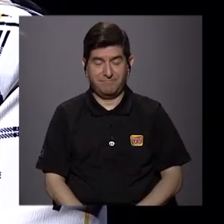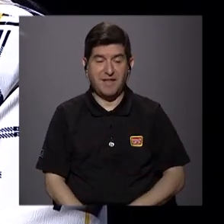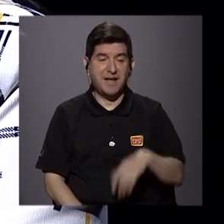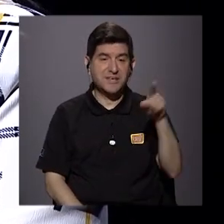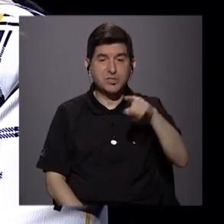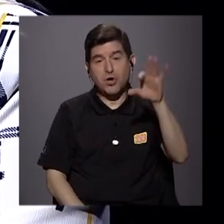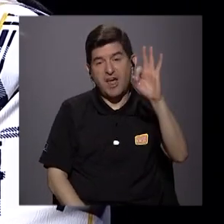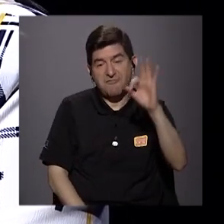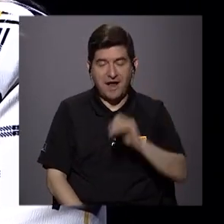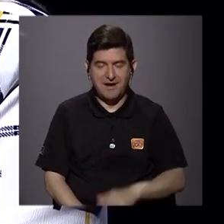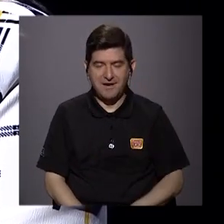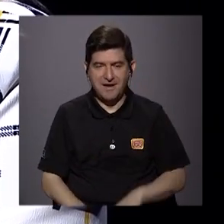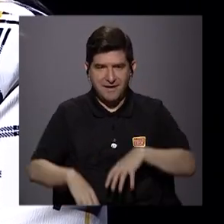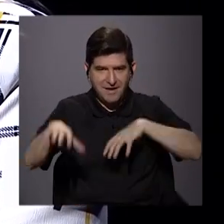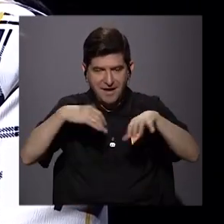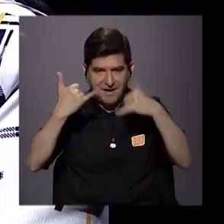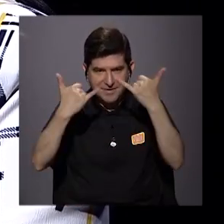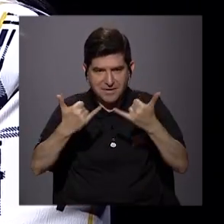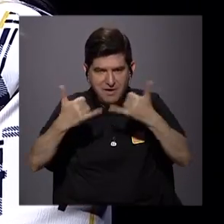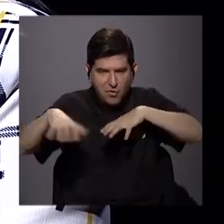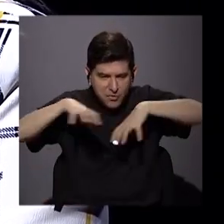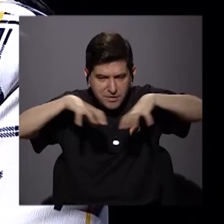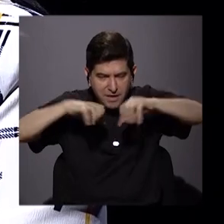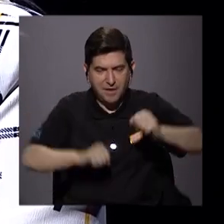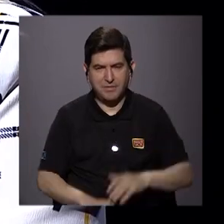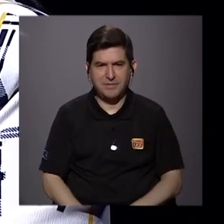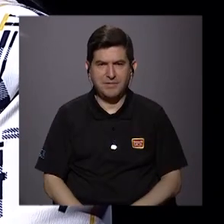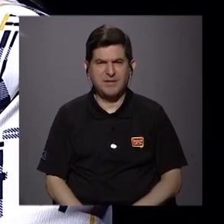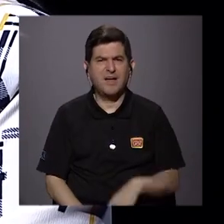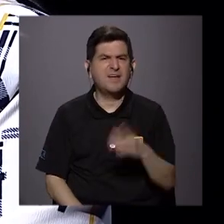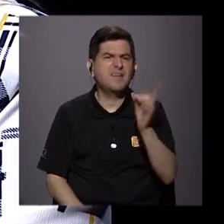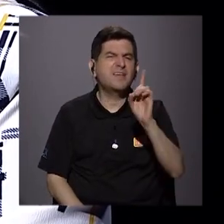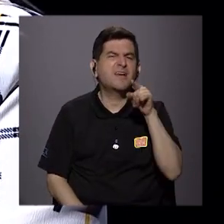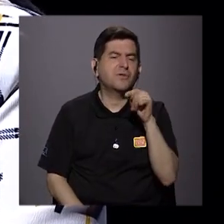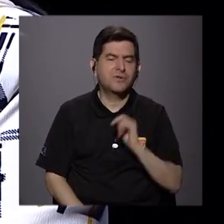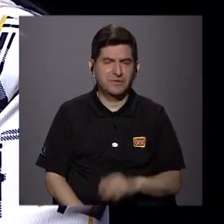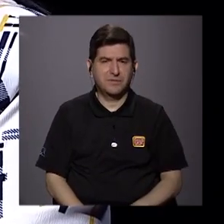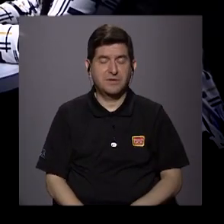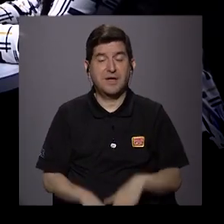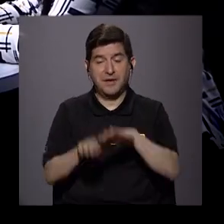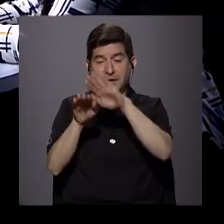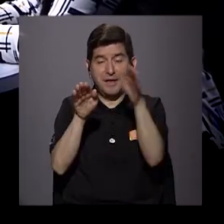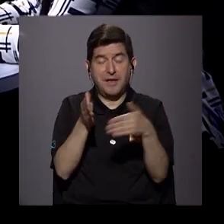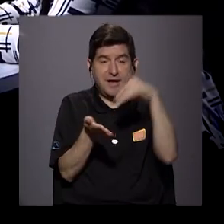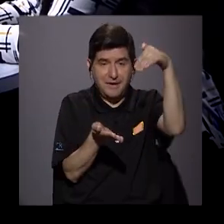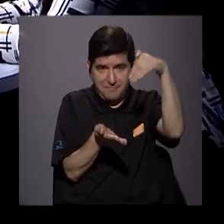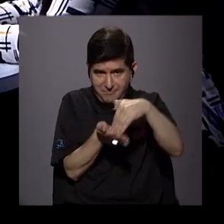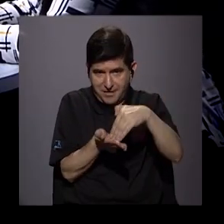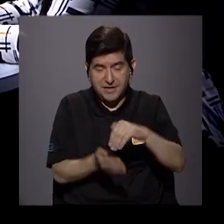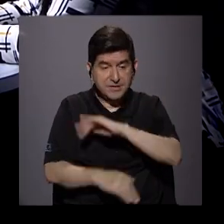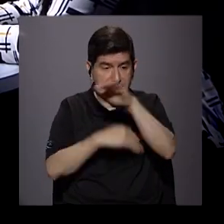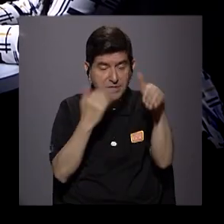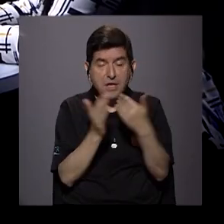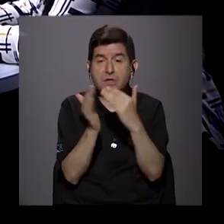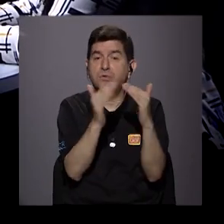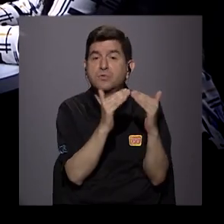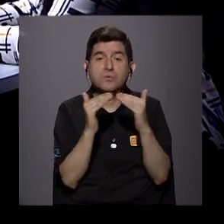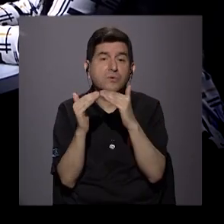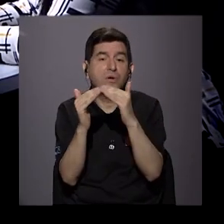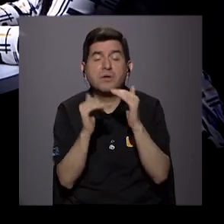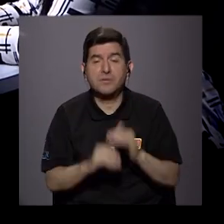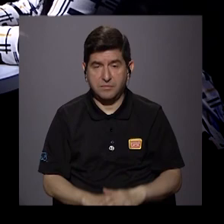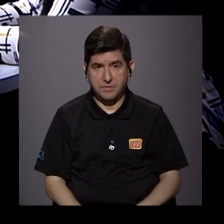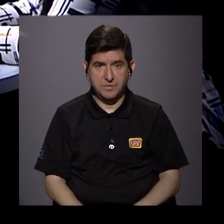Zonas francas, ¿verdad? Son las actividades que están dinámicas. ¿A dónde están las zonas francas? En el Valle Central. Y toda esta población